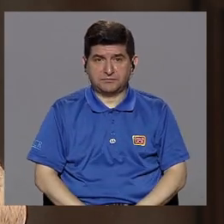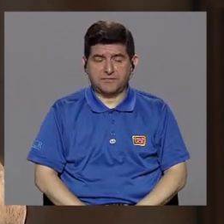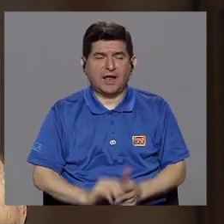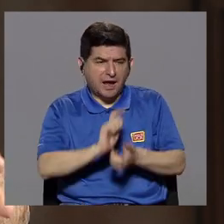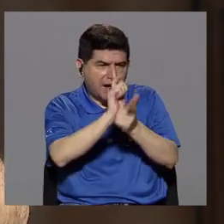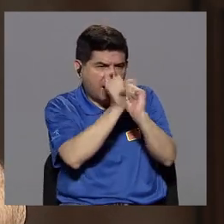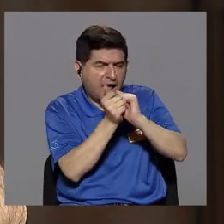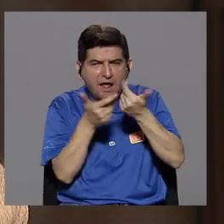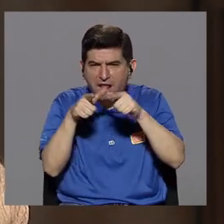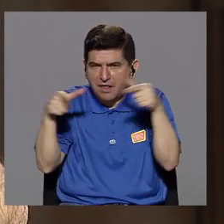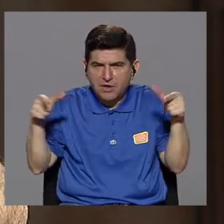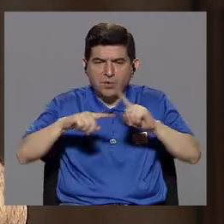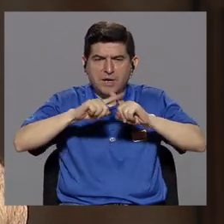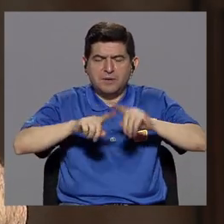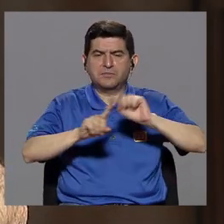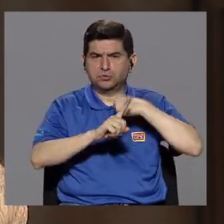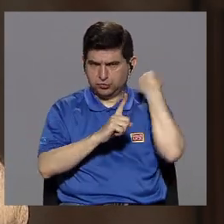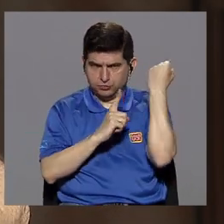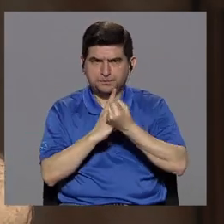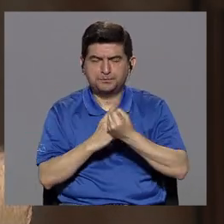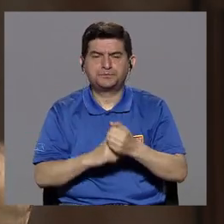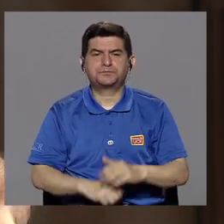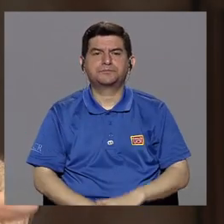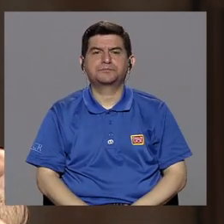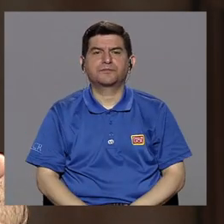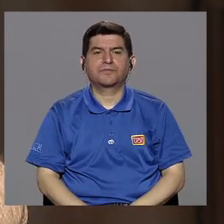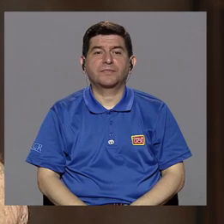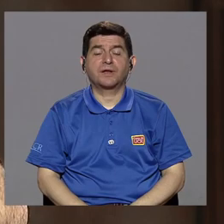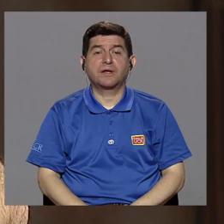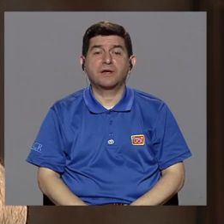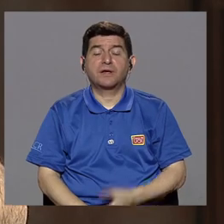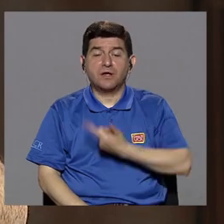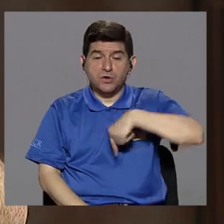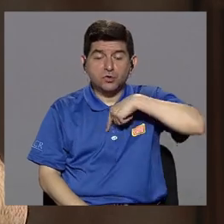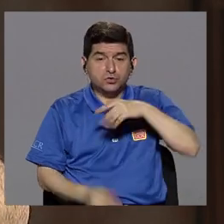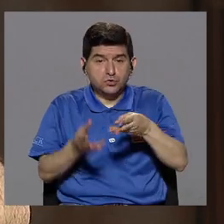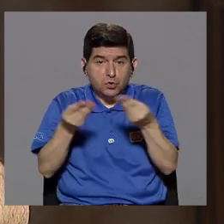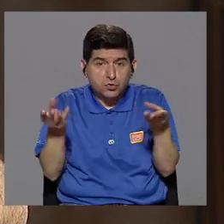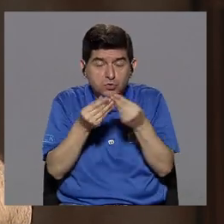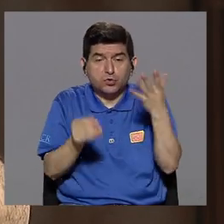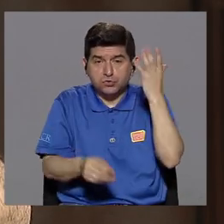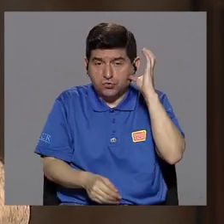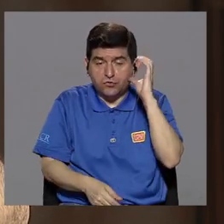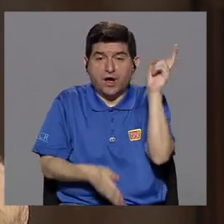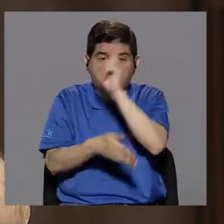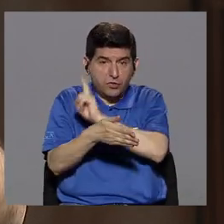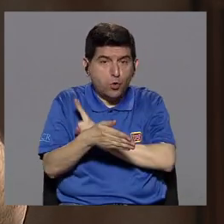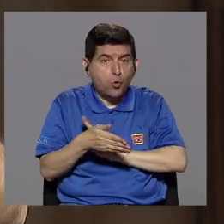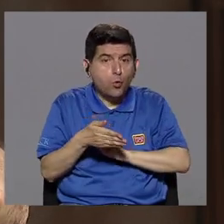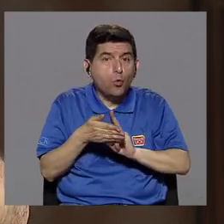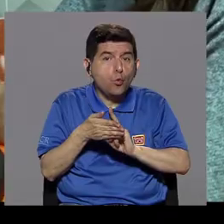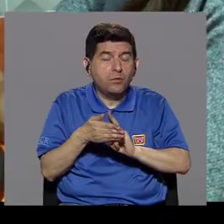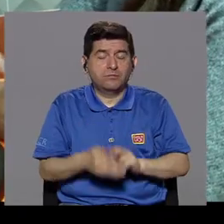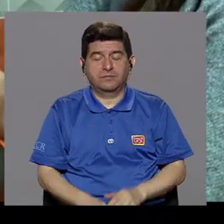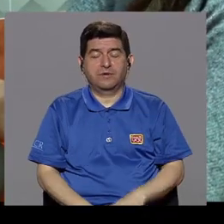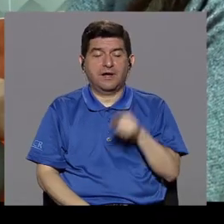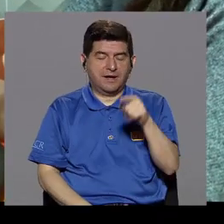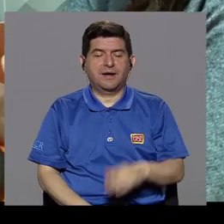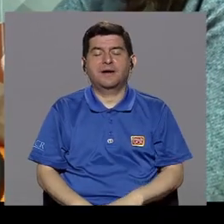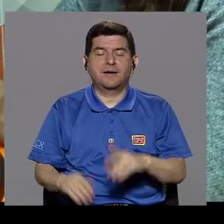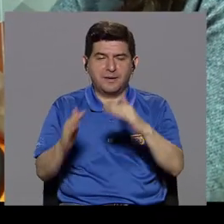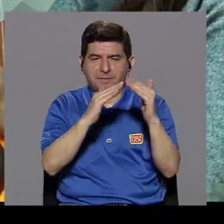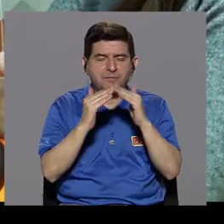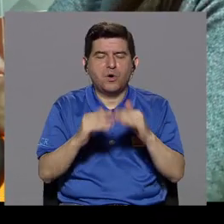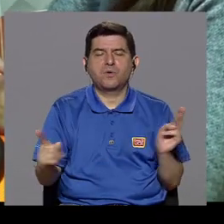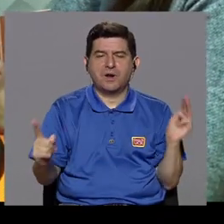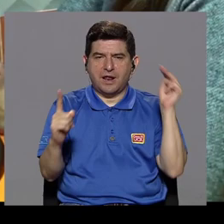adecuamos el lenguaje de acuerdo a las condiciones. Para cuando hacemos producción, por ejemplo, para Radio U, tenemos que abocarnos a ese público